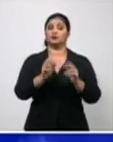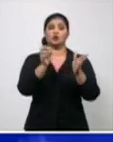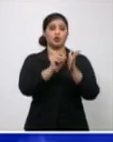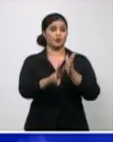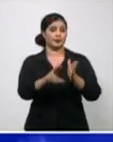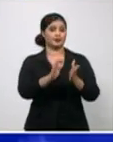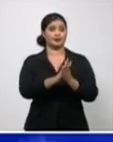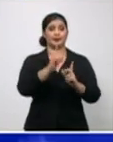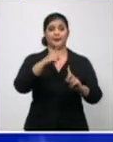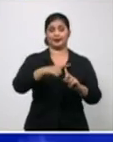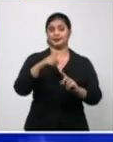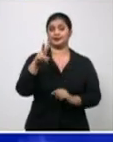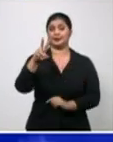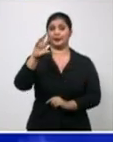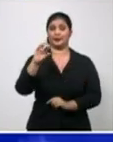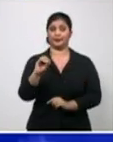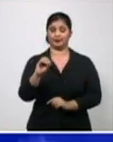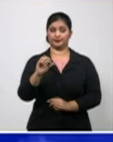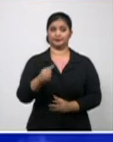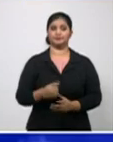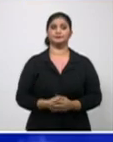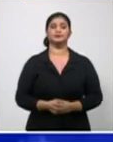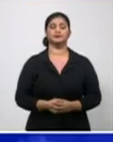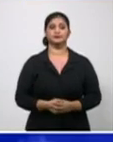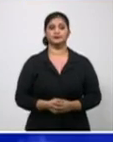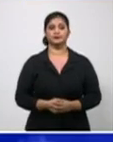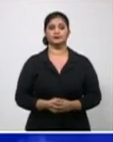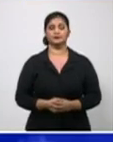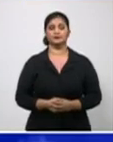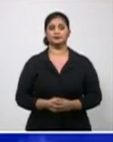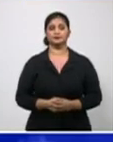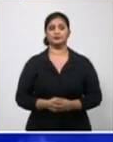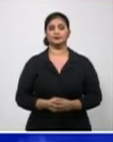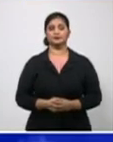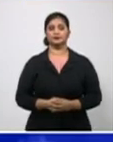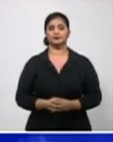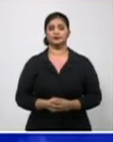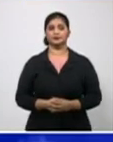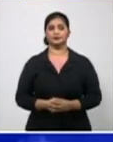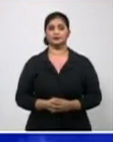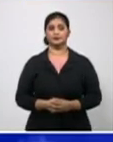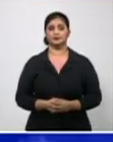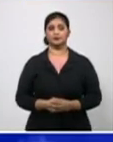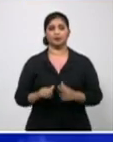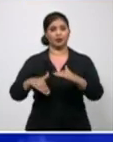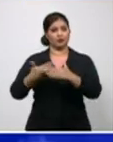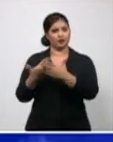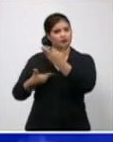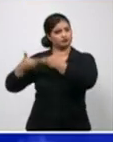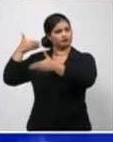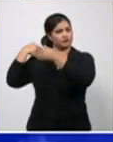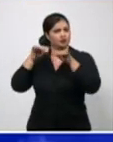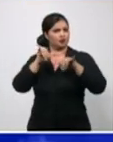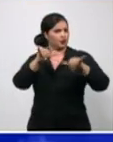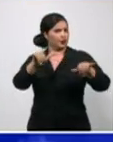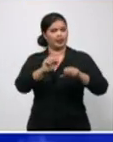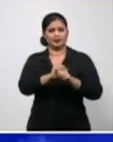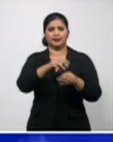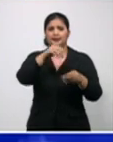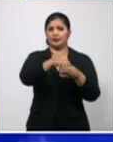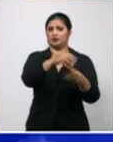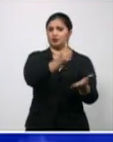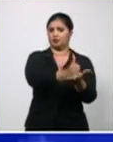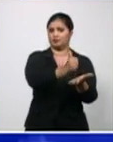pacientes autóctonos, como ha ocurrido desde hace varios días, Matanza y Cárdenas con el mayor número,